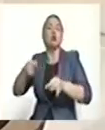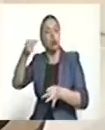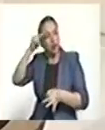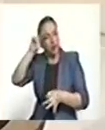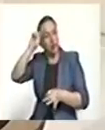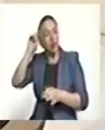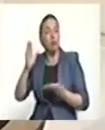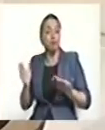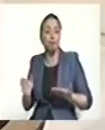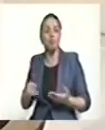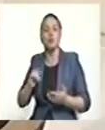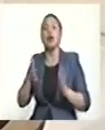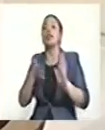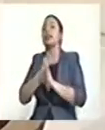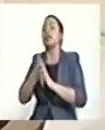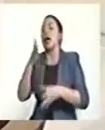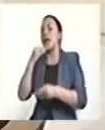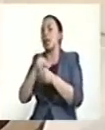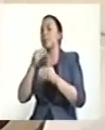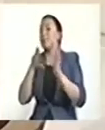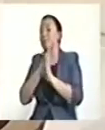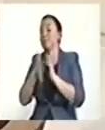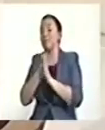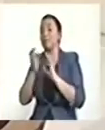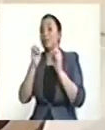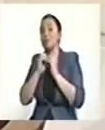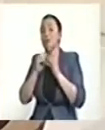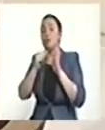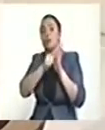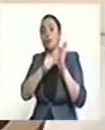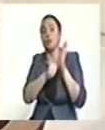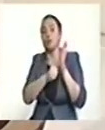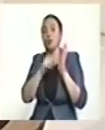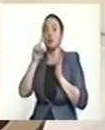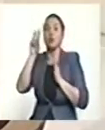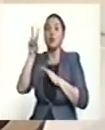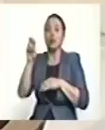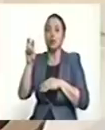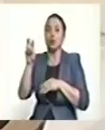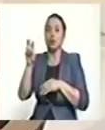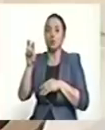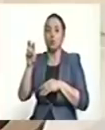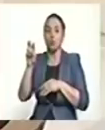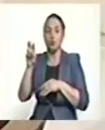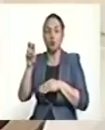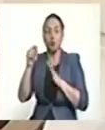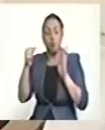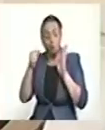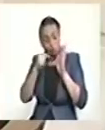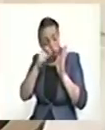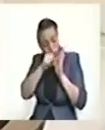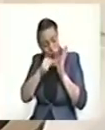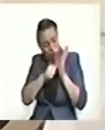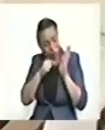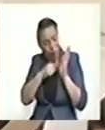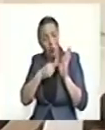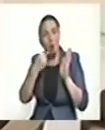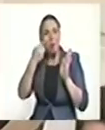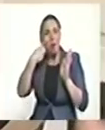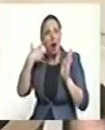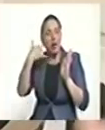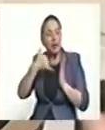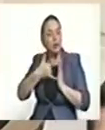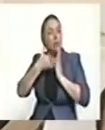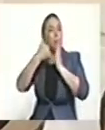Pero déjenme decirles otra cosa. El artículo 7º acá está premiando lo que entre comillas